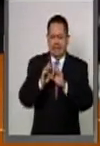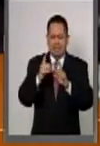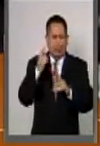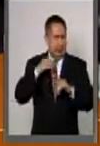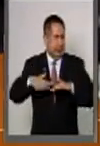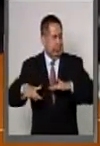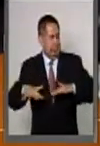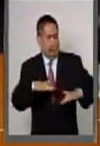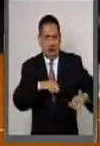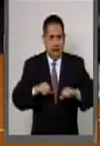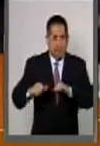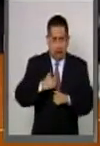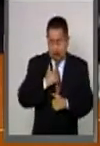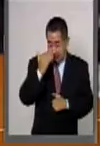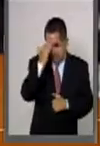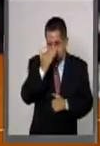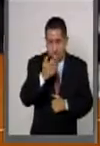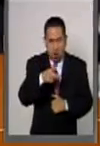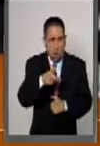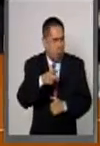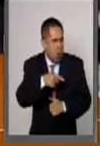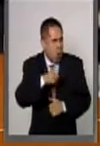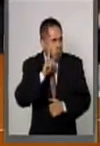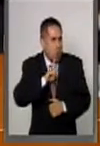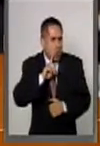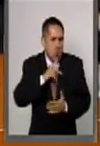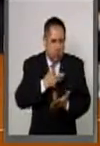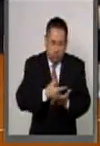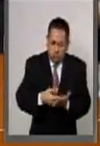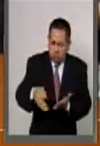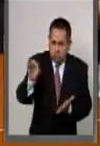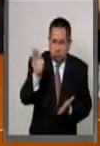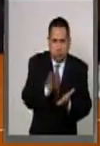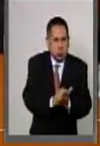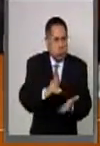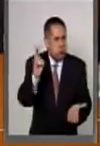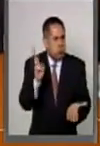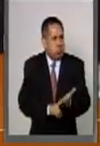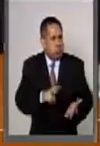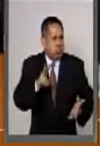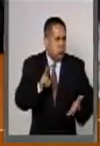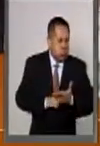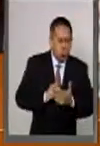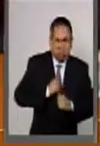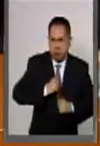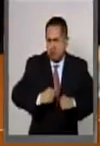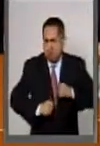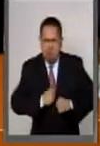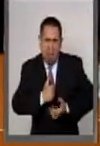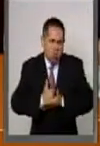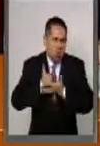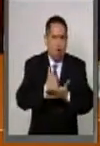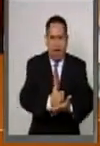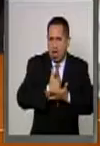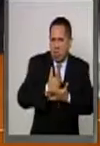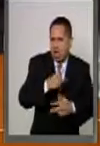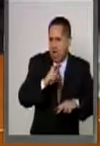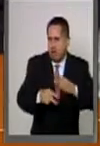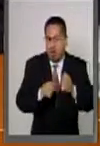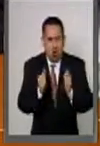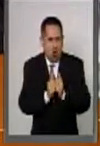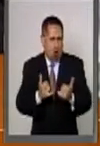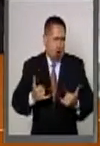sismos. Verdaderas troyanas las vimos codo con codo, luchando junto con miles de jóvenes